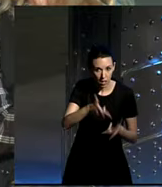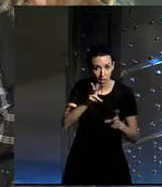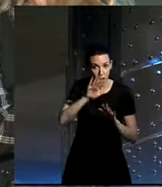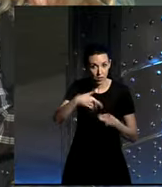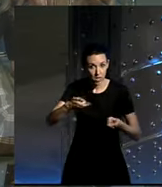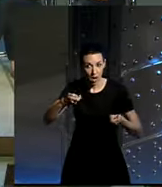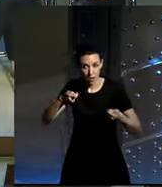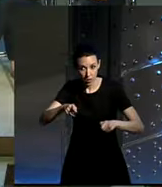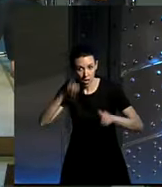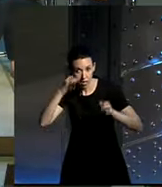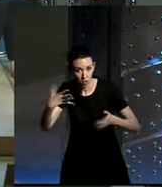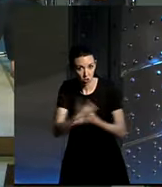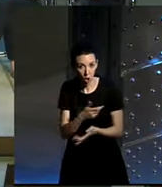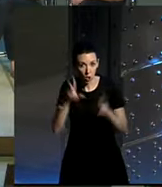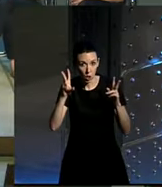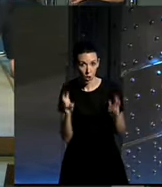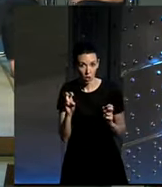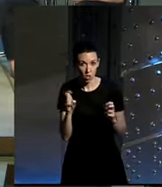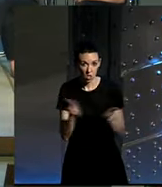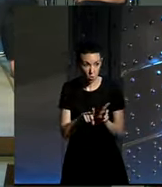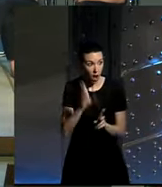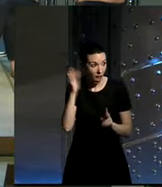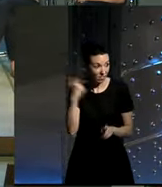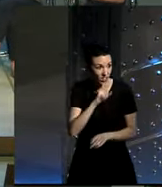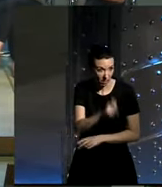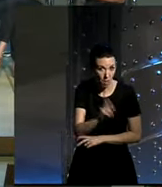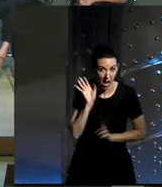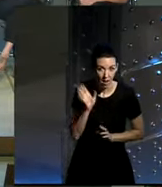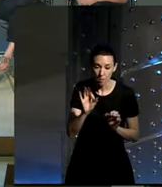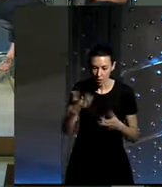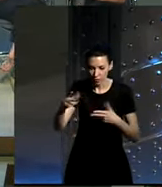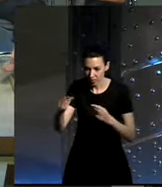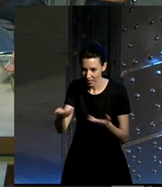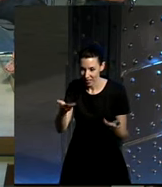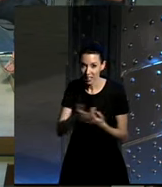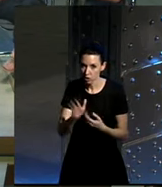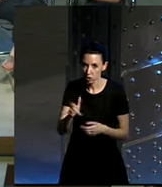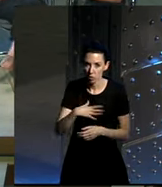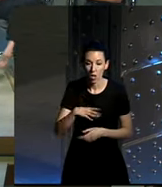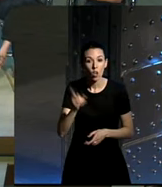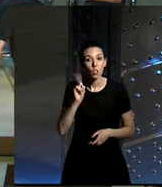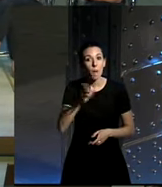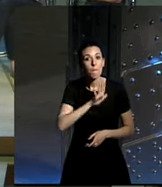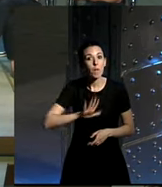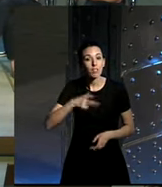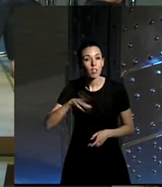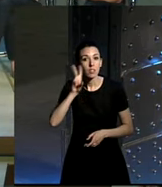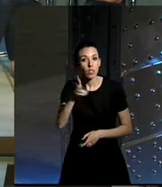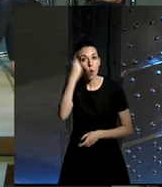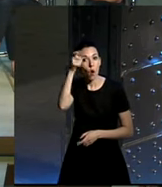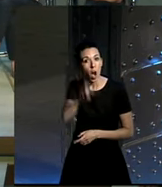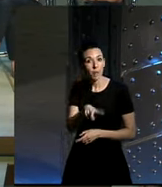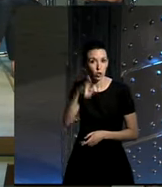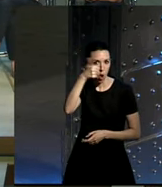final cierran de verdad y nos quedamos aquí todos como yo había amenazado pero por favor termina nada nada solo decir que mientras se siga viendo una persona